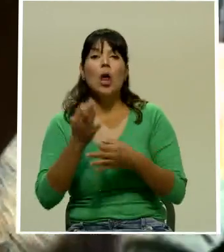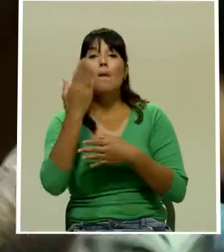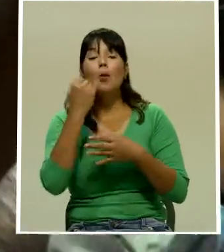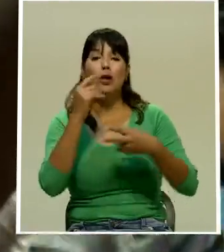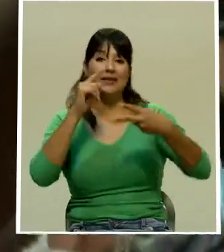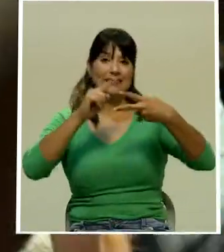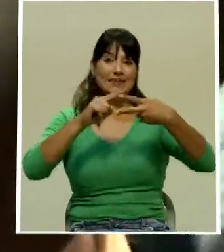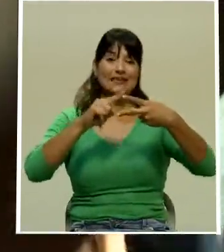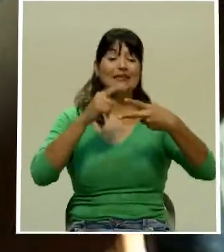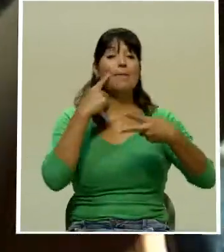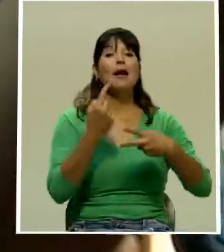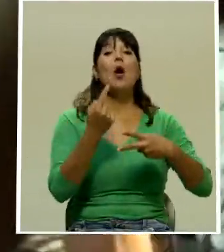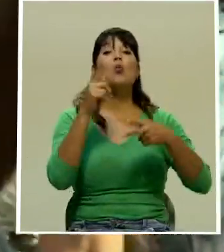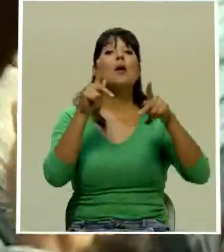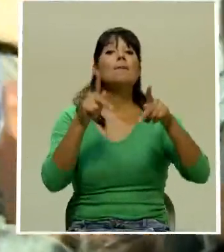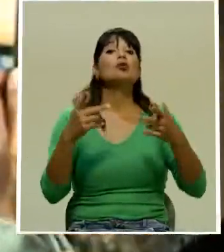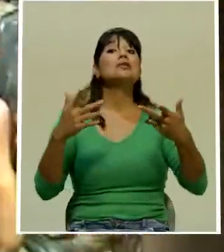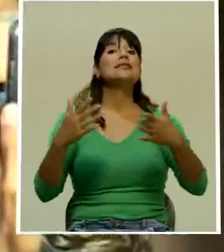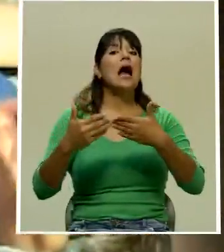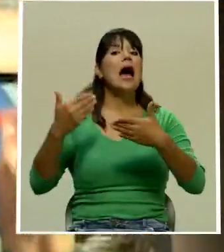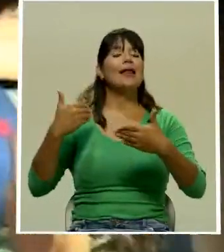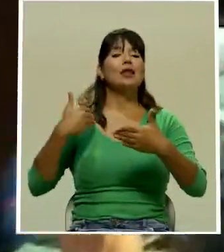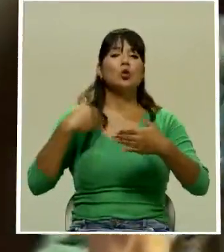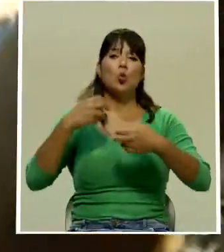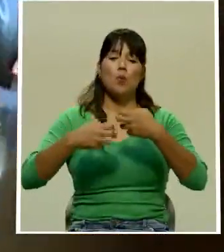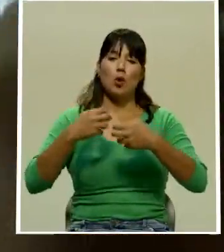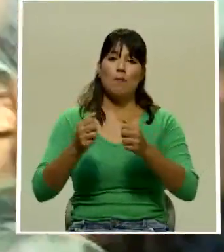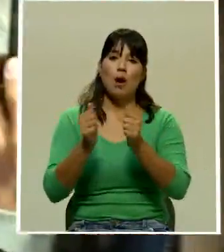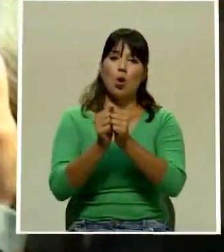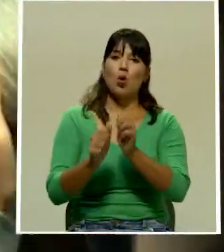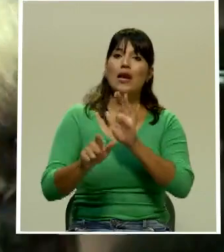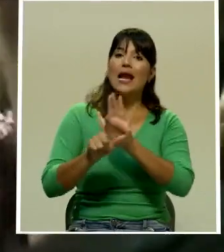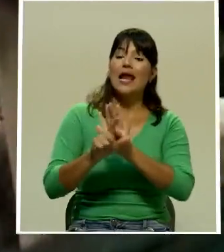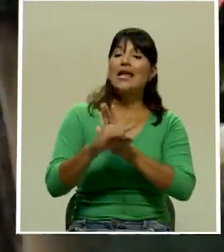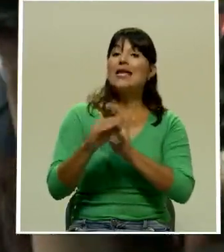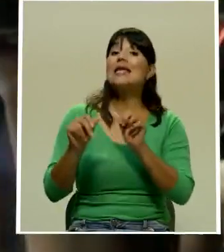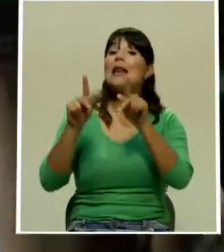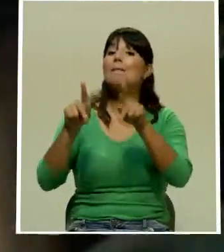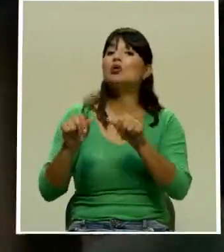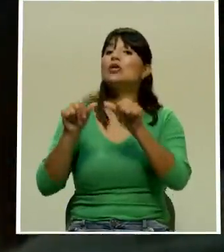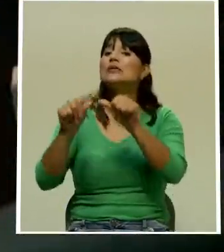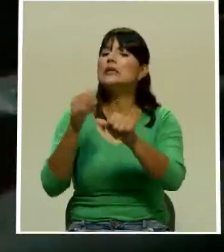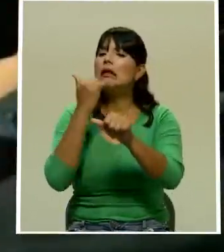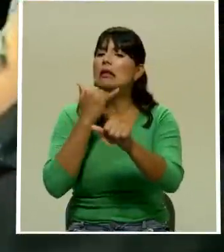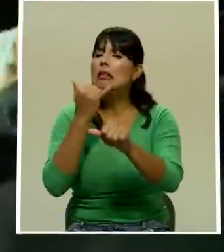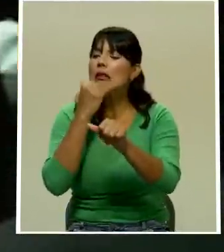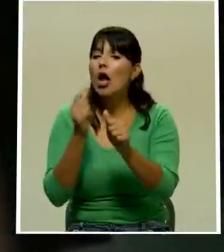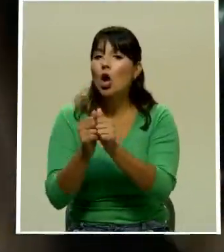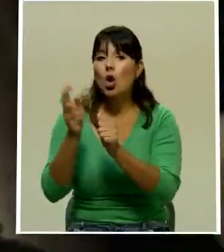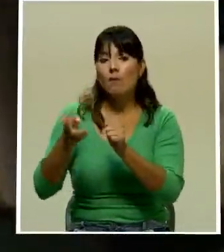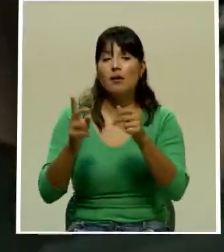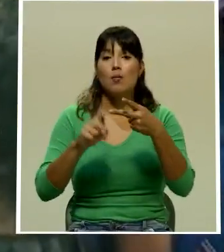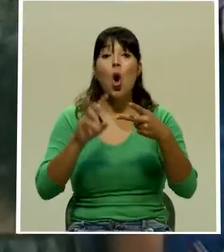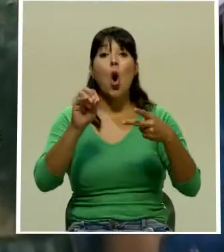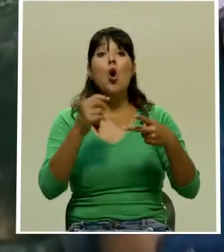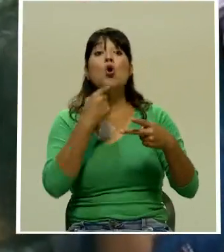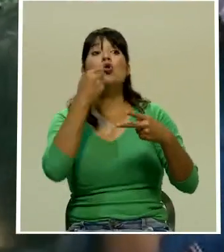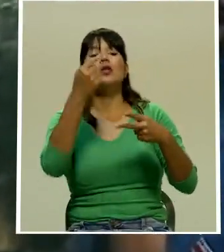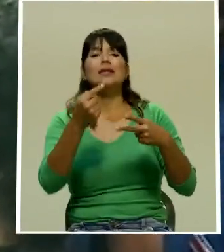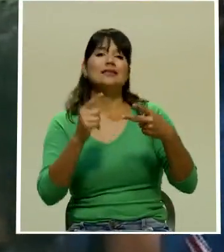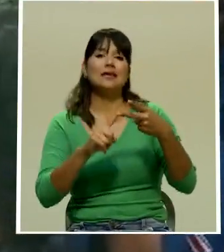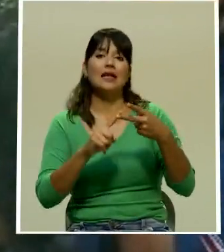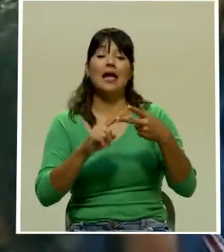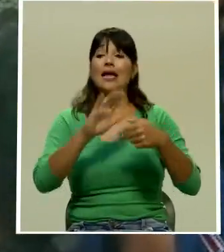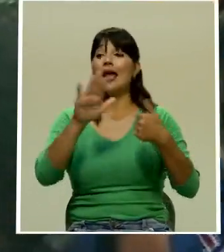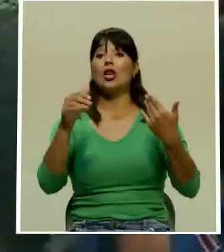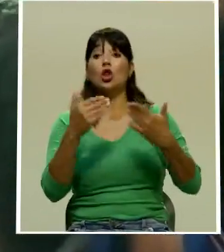para una persona con antecedentes penales y que la persona continúe cometiendo el delito. Y segundo por decir que las víctimas somos todos. Eso no cumple